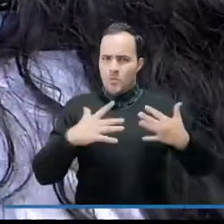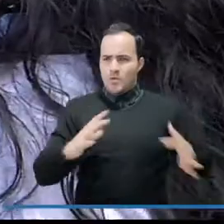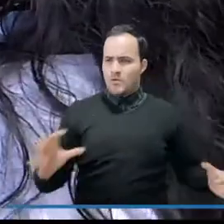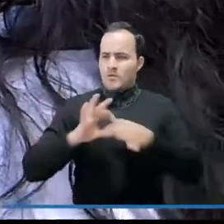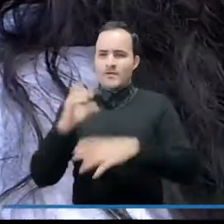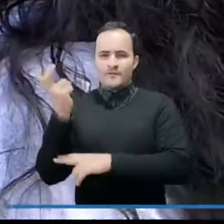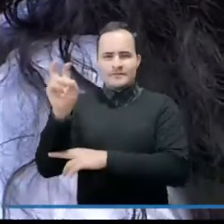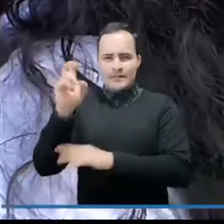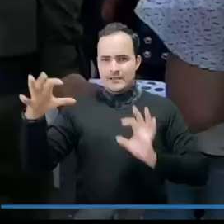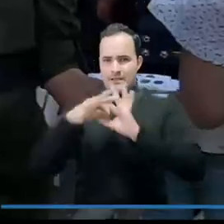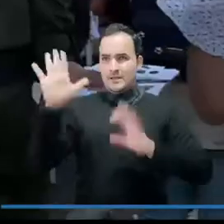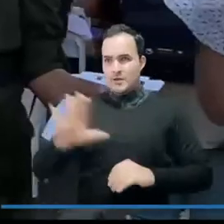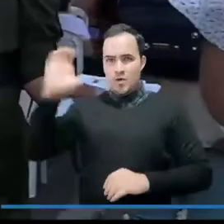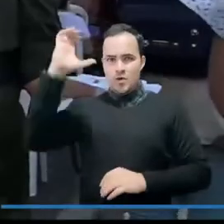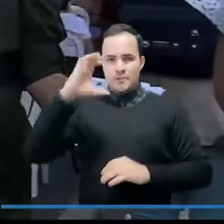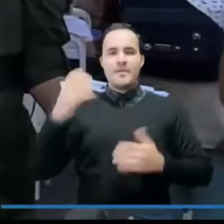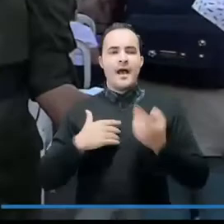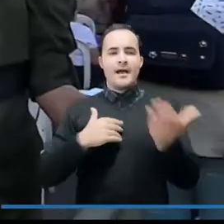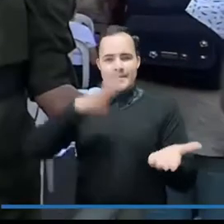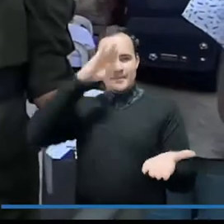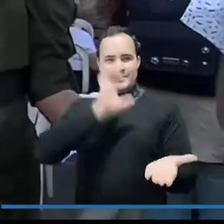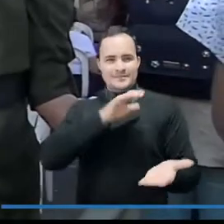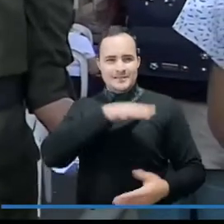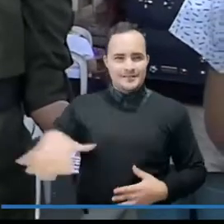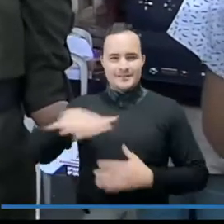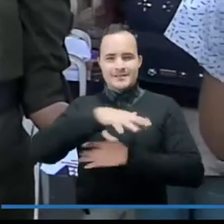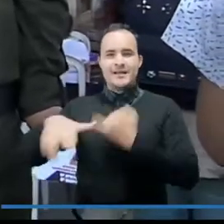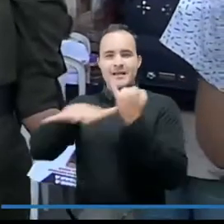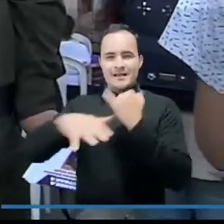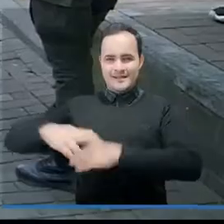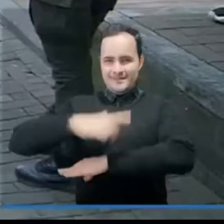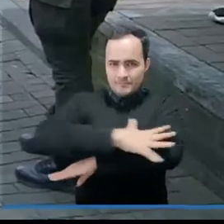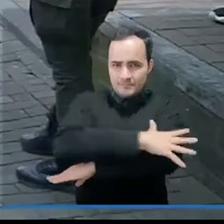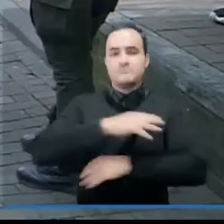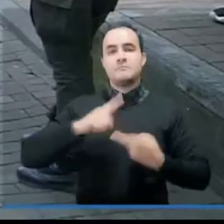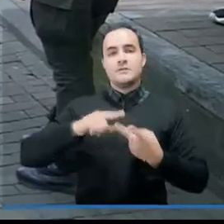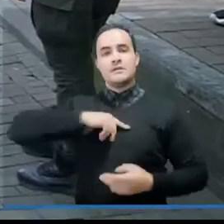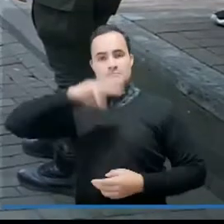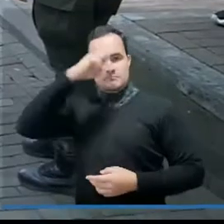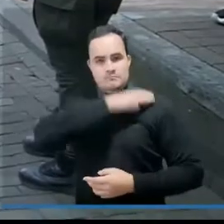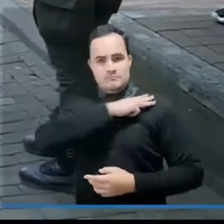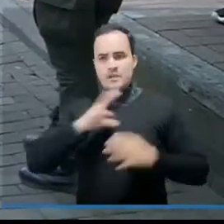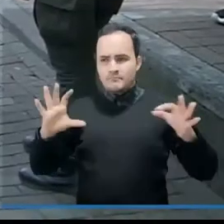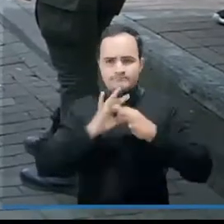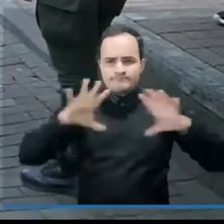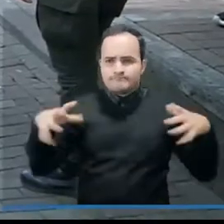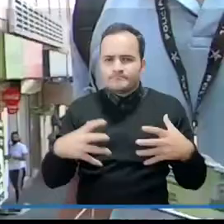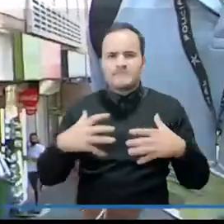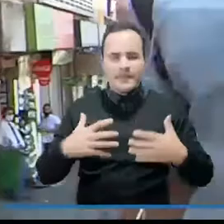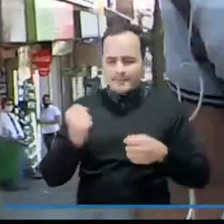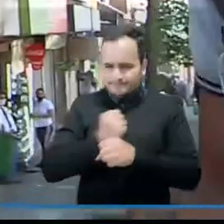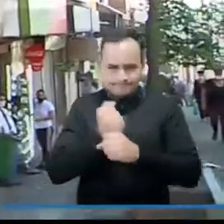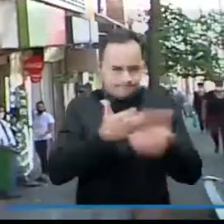articulación con la Fiscalía General de la Nación, la Policía Metropolitana del Valle de Aburrá y el Ejército Nacional se refuerzan diferentes